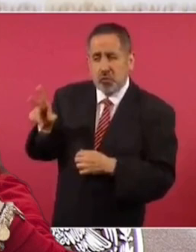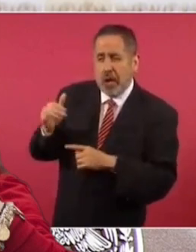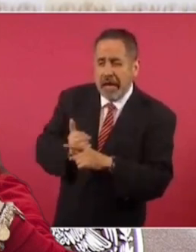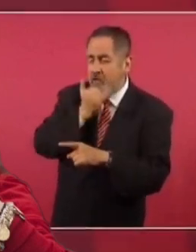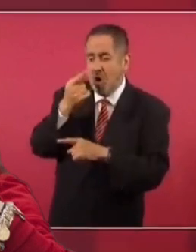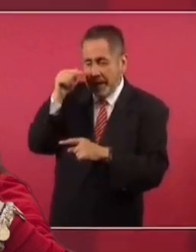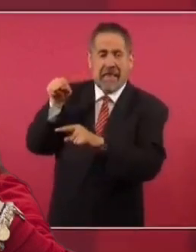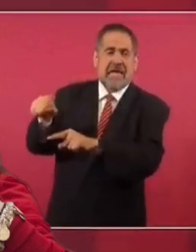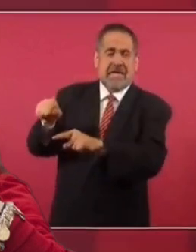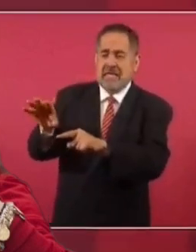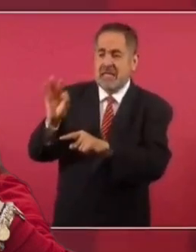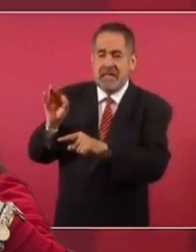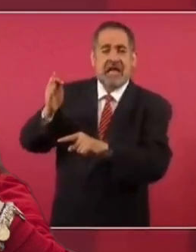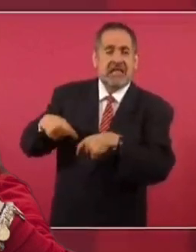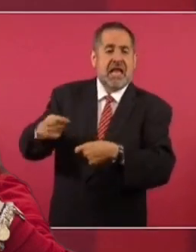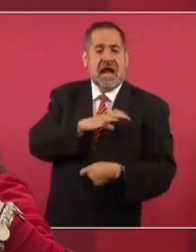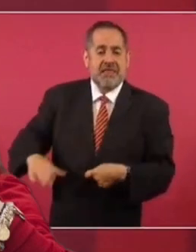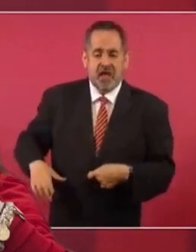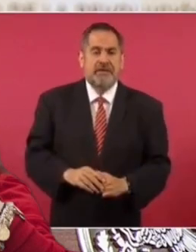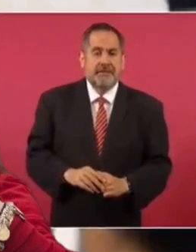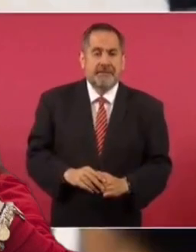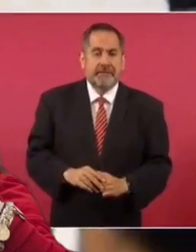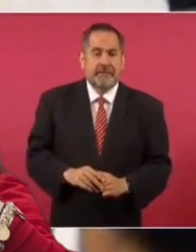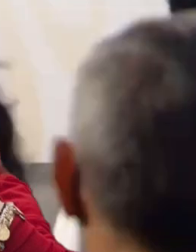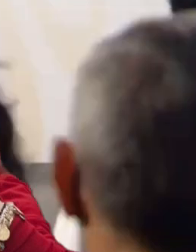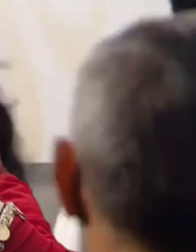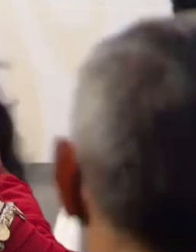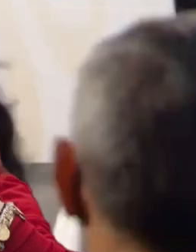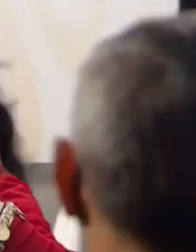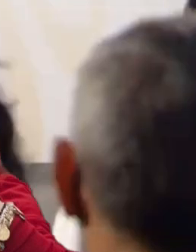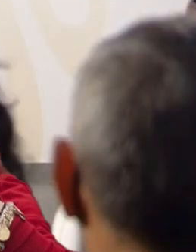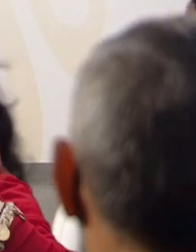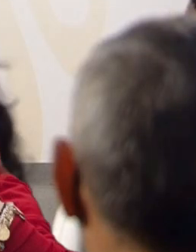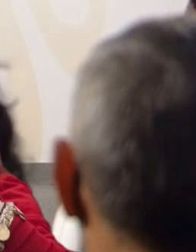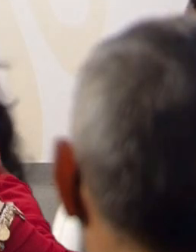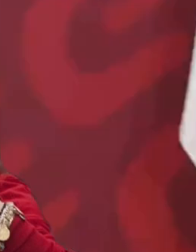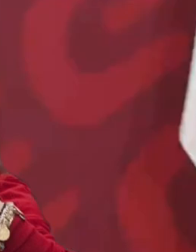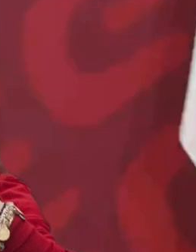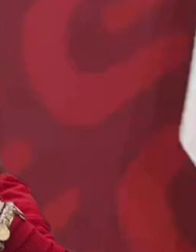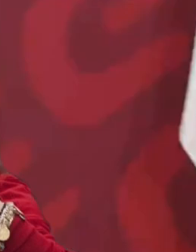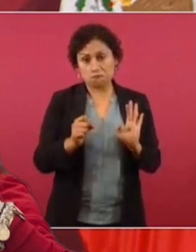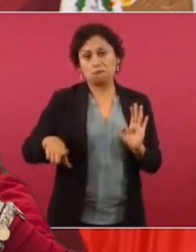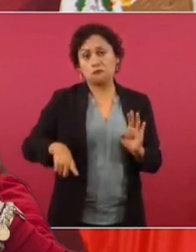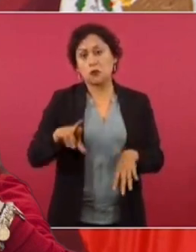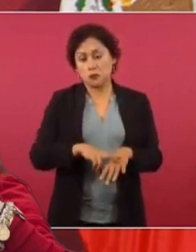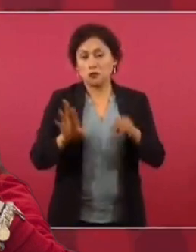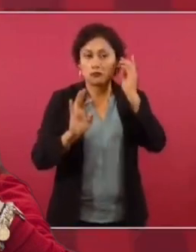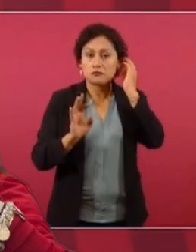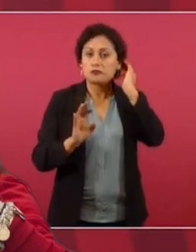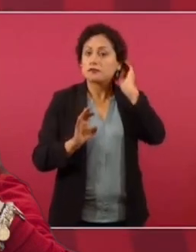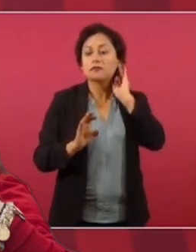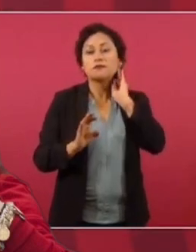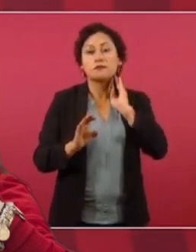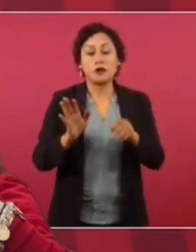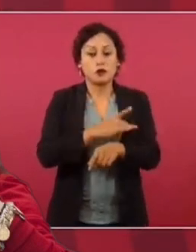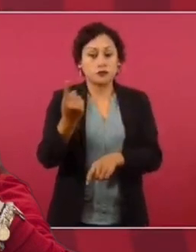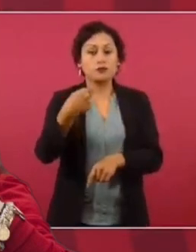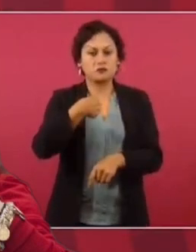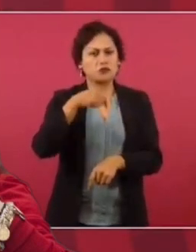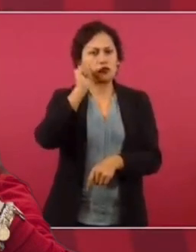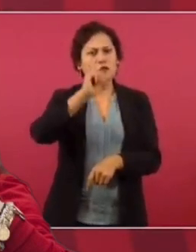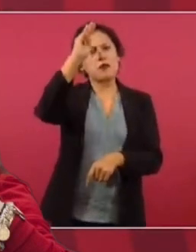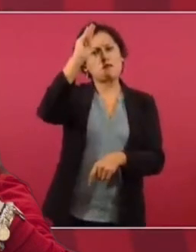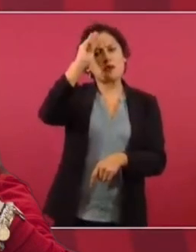de que se aceptara como candidato de nosotros. Y me dediqué toda una noche a leerlo y no encontré nada. Yo siempre apuesto a la gente